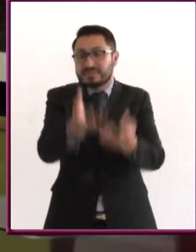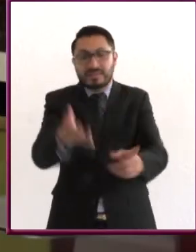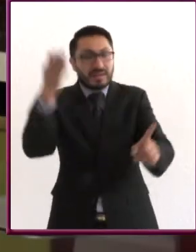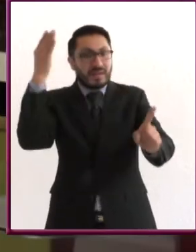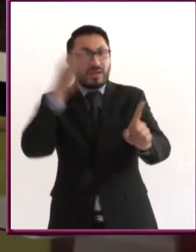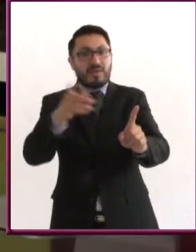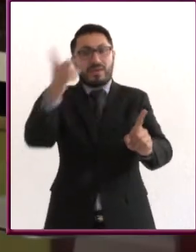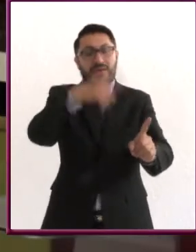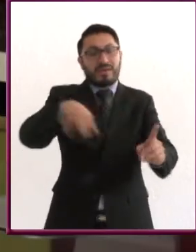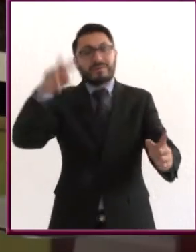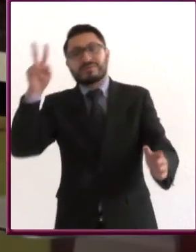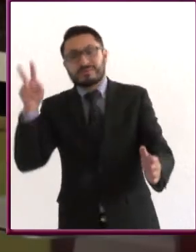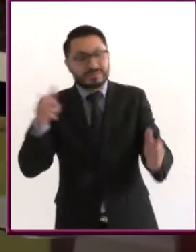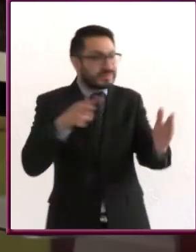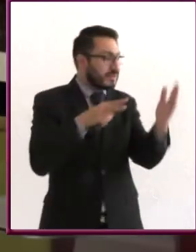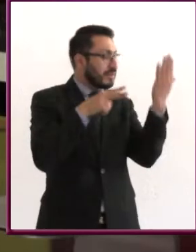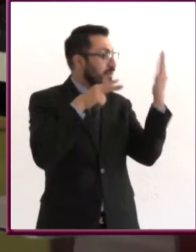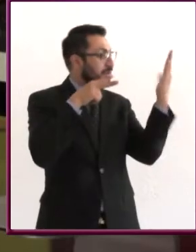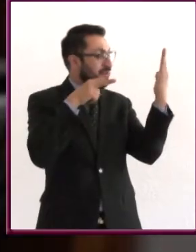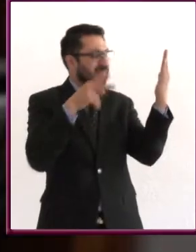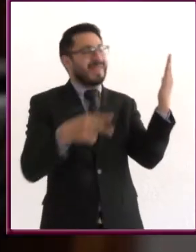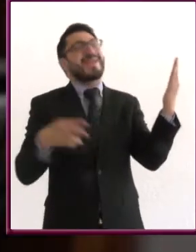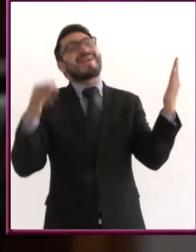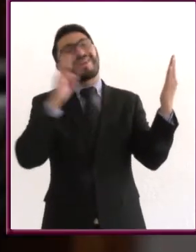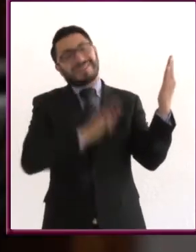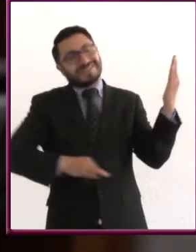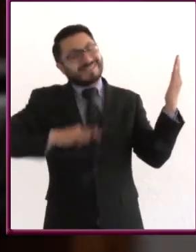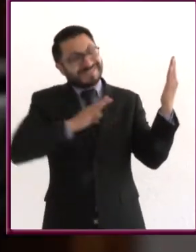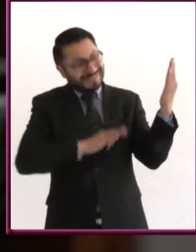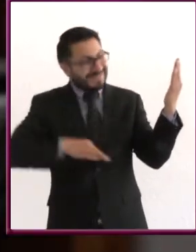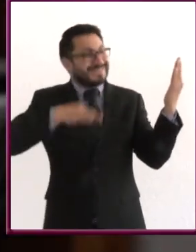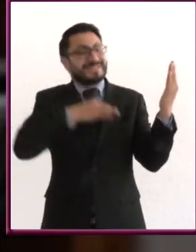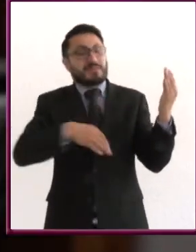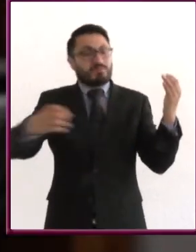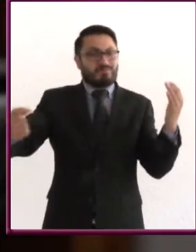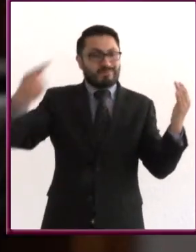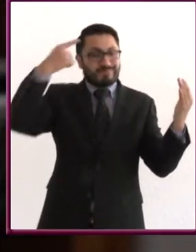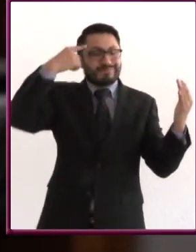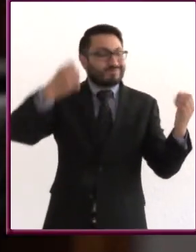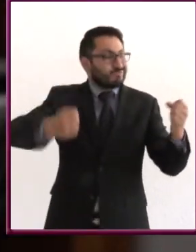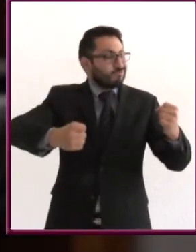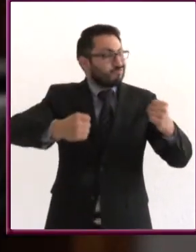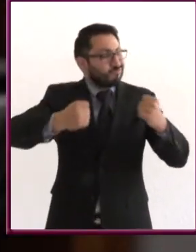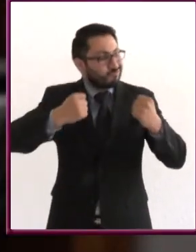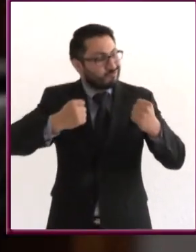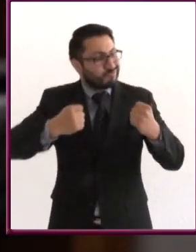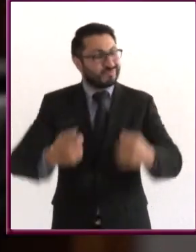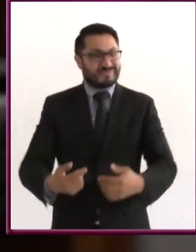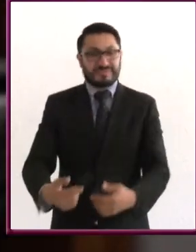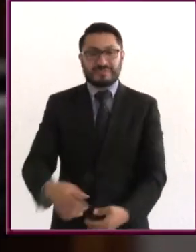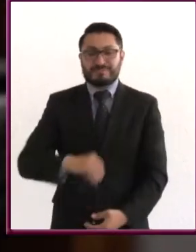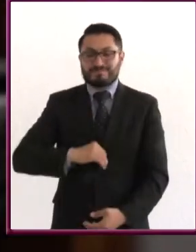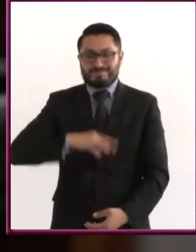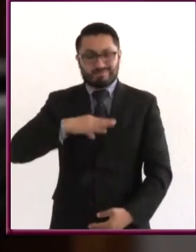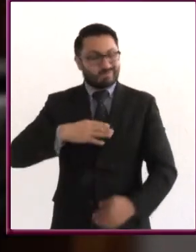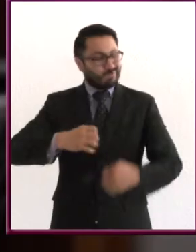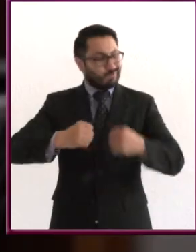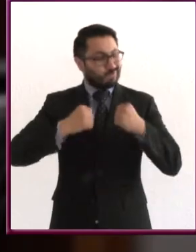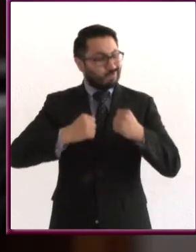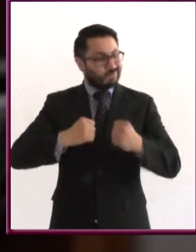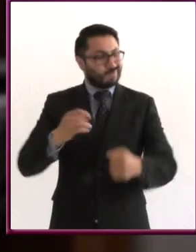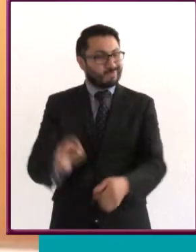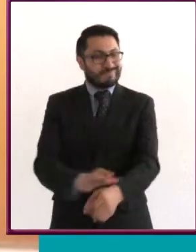a verse al espejo y ver personas felices, ver personas conformes consigo mismas y generar justo este amor propio.